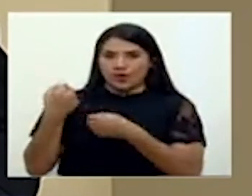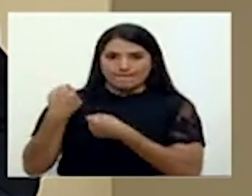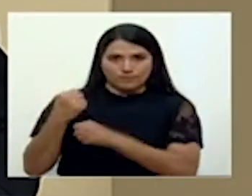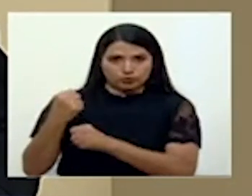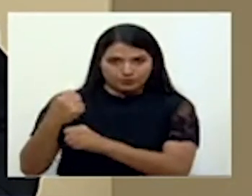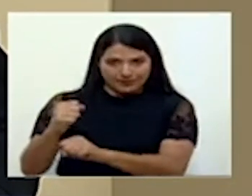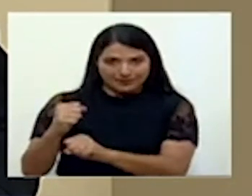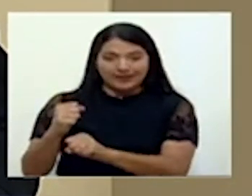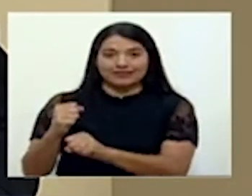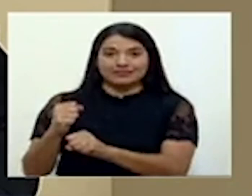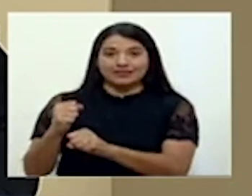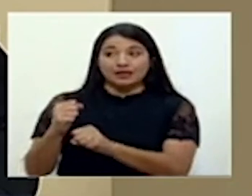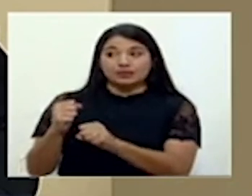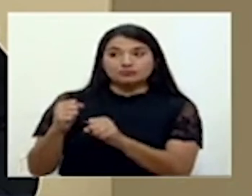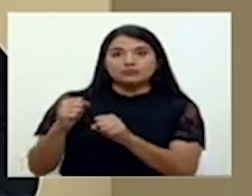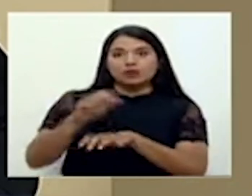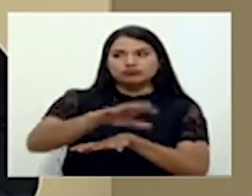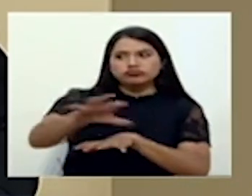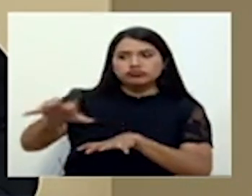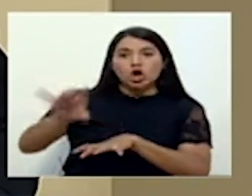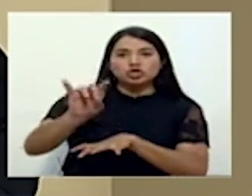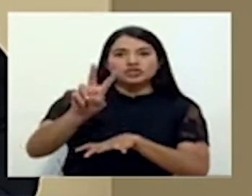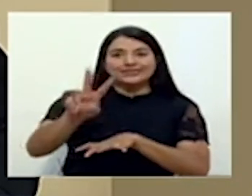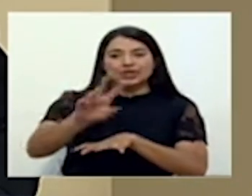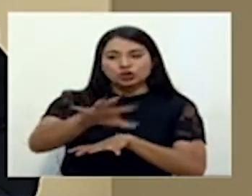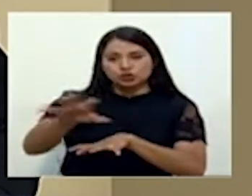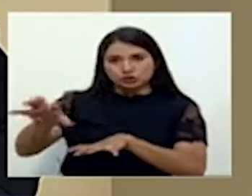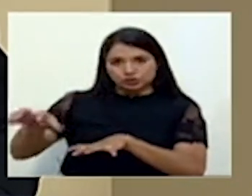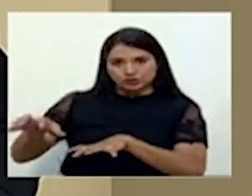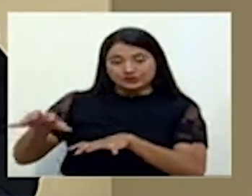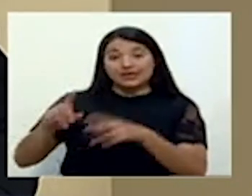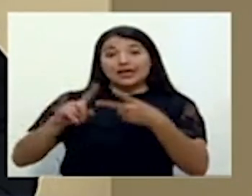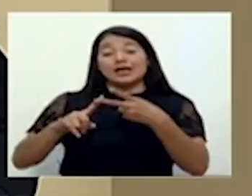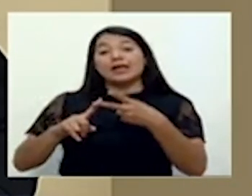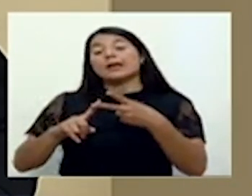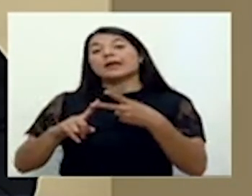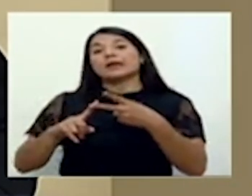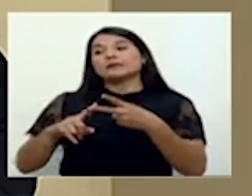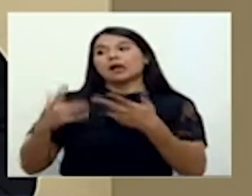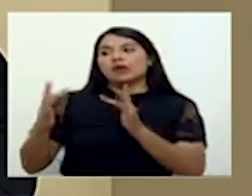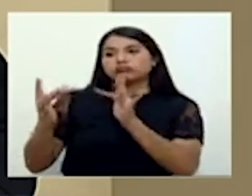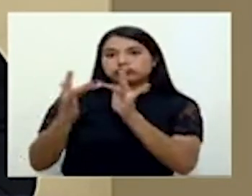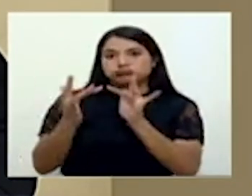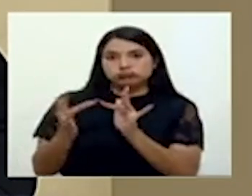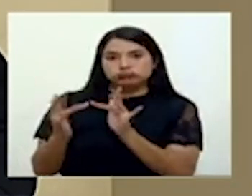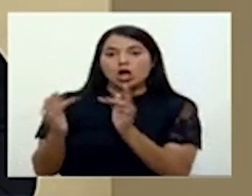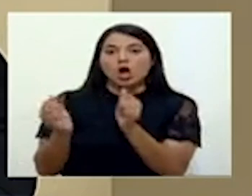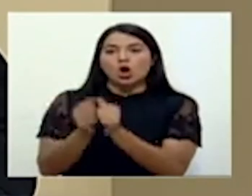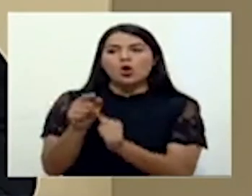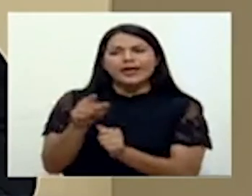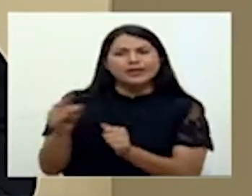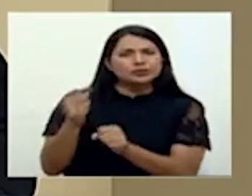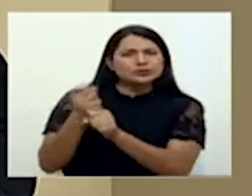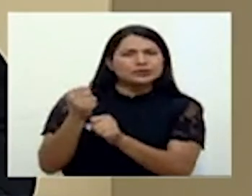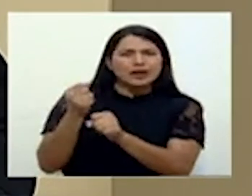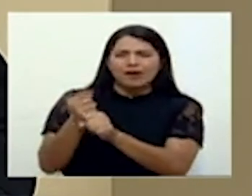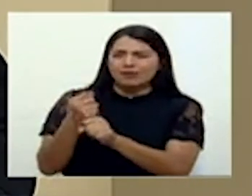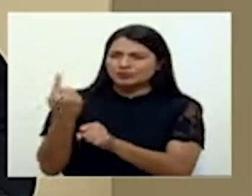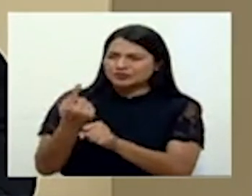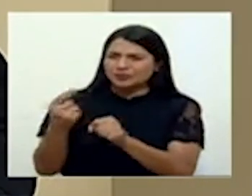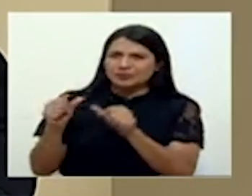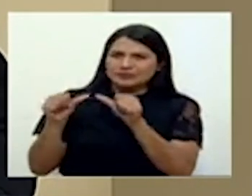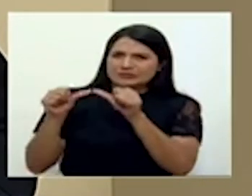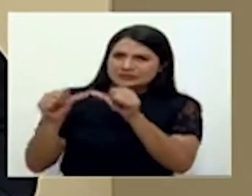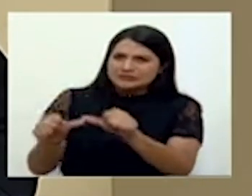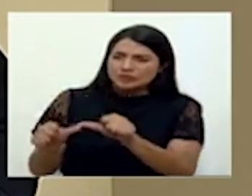82 cantones y las ocho intendencias municipales. Con ellos trabajamos permanentemente, han tomado las